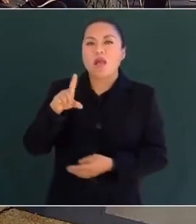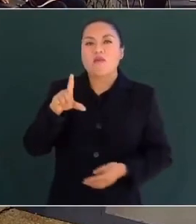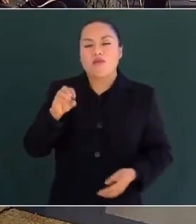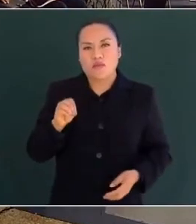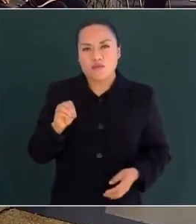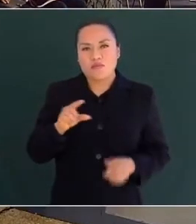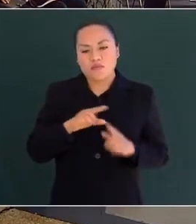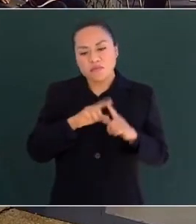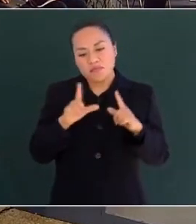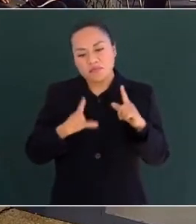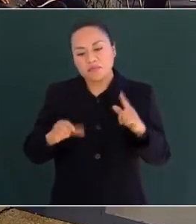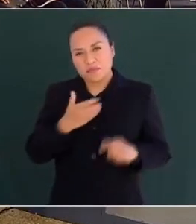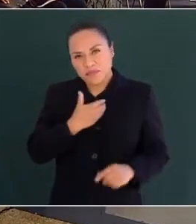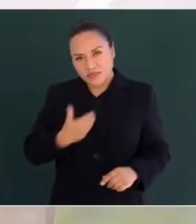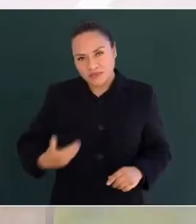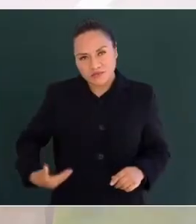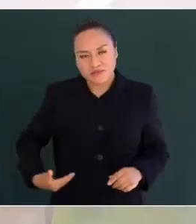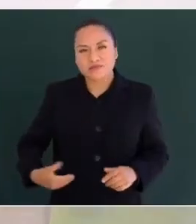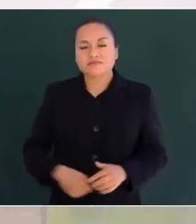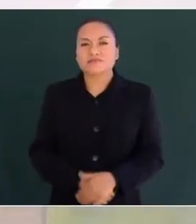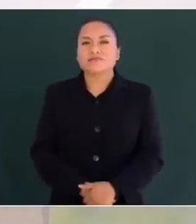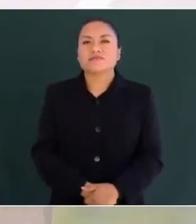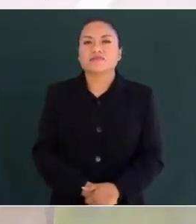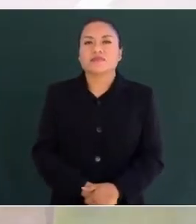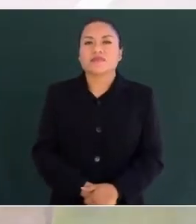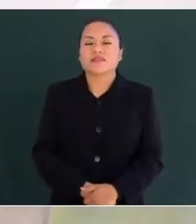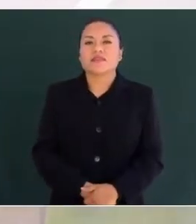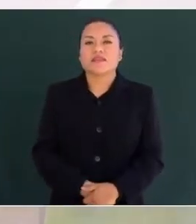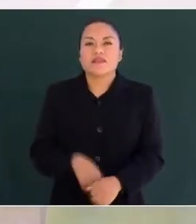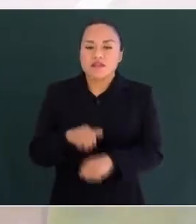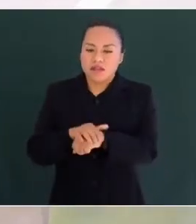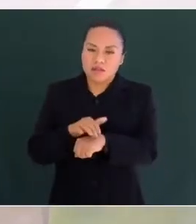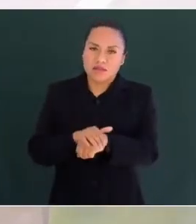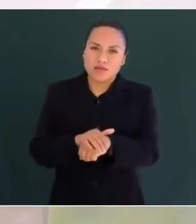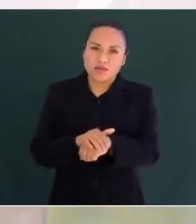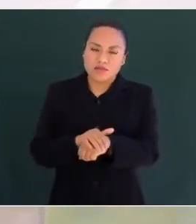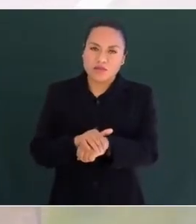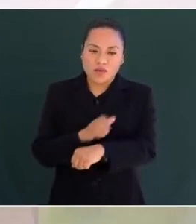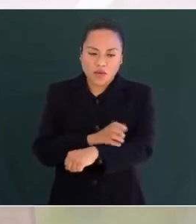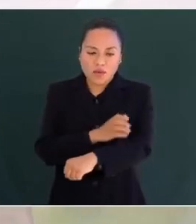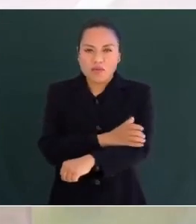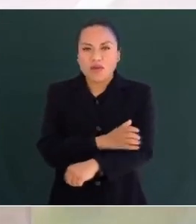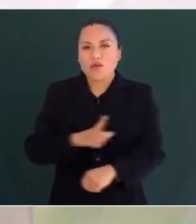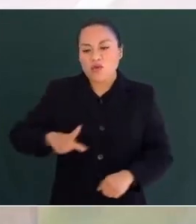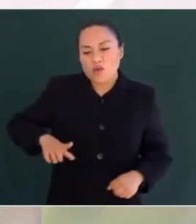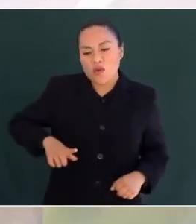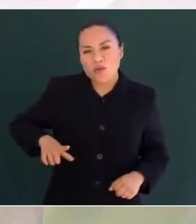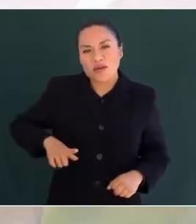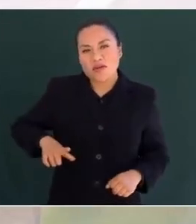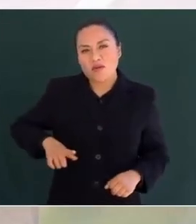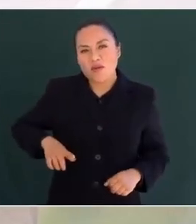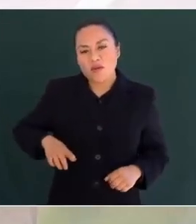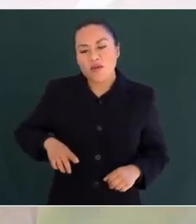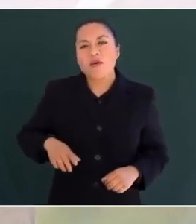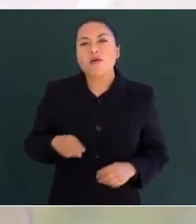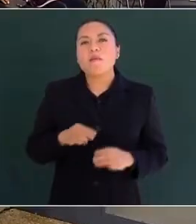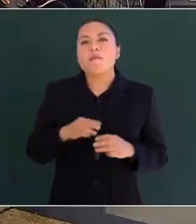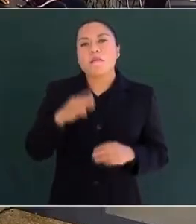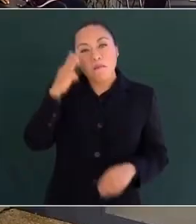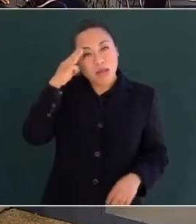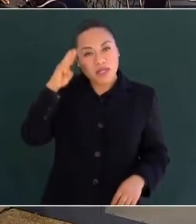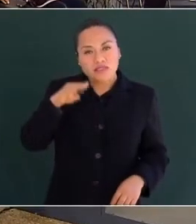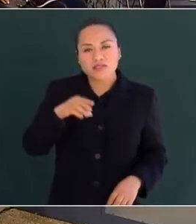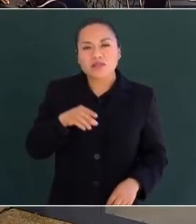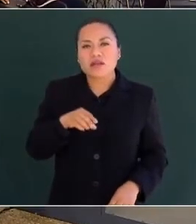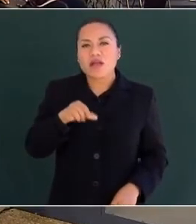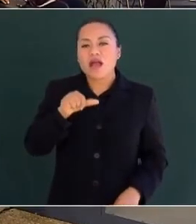Unidos Mexicanos. Amigo, compañero, gobernador hermano, maestro Ismael